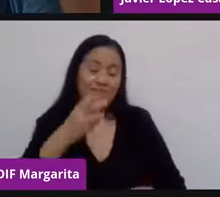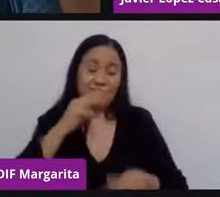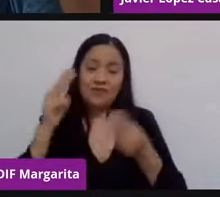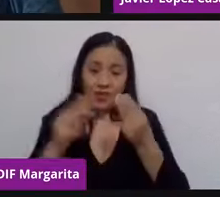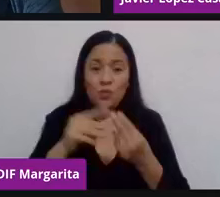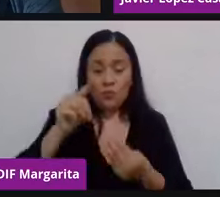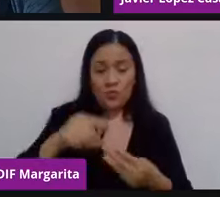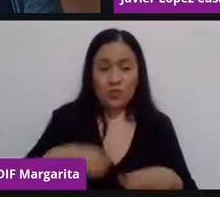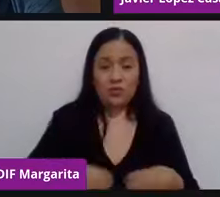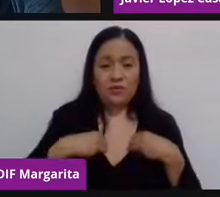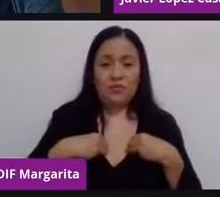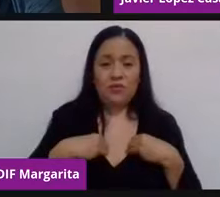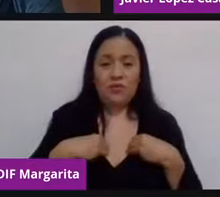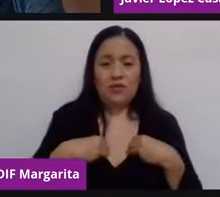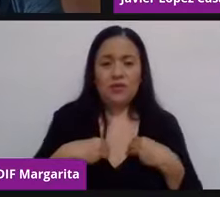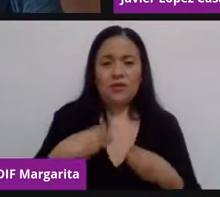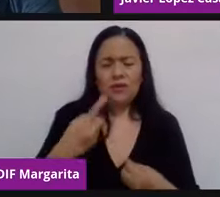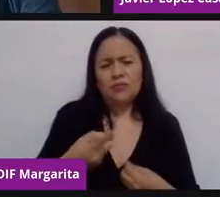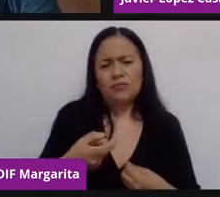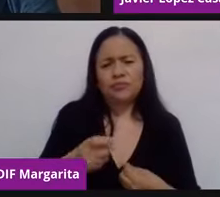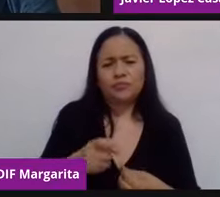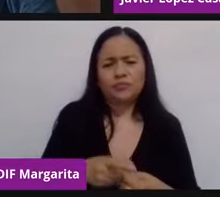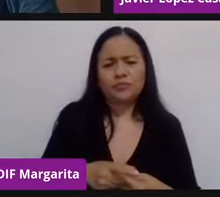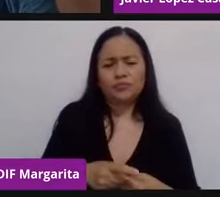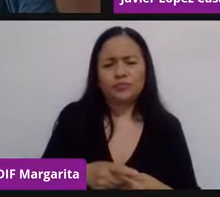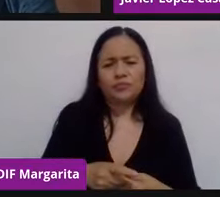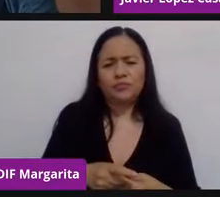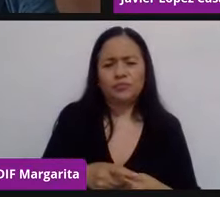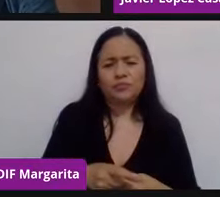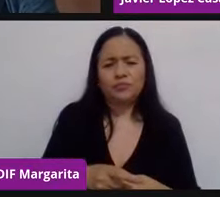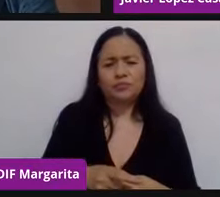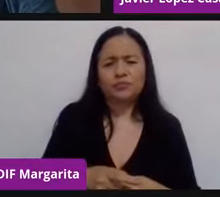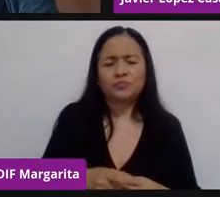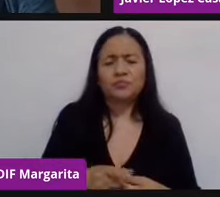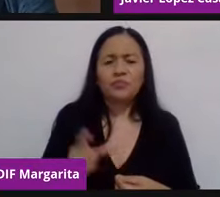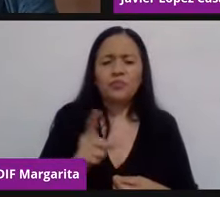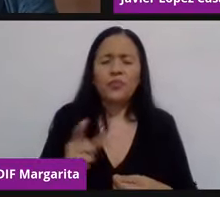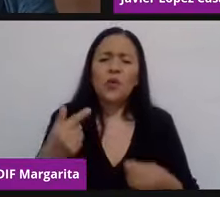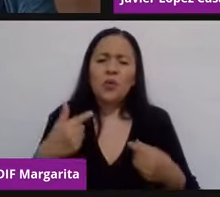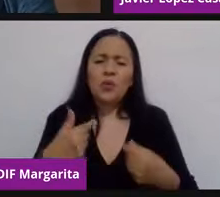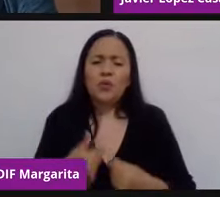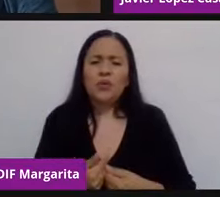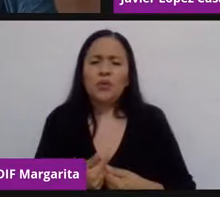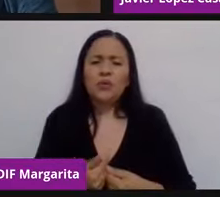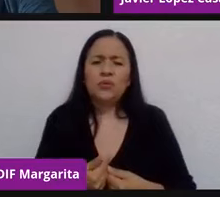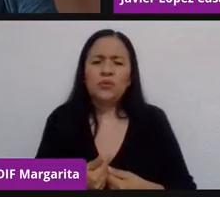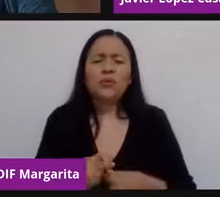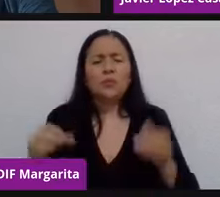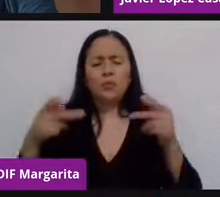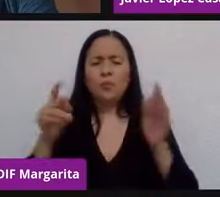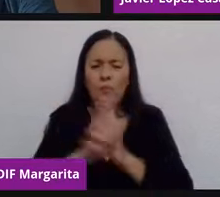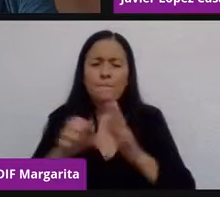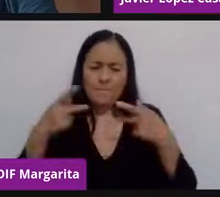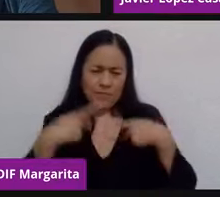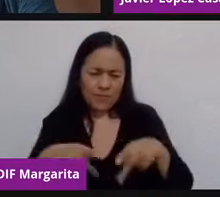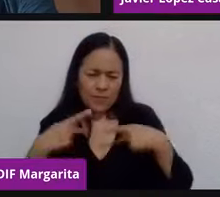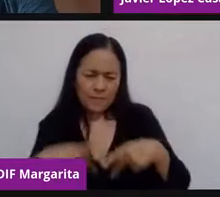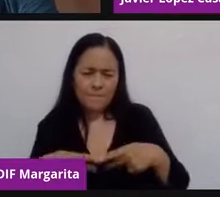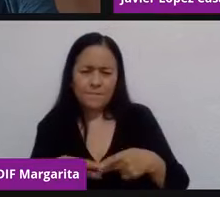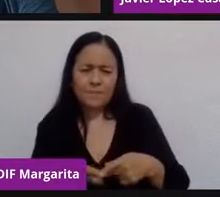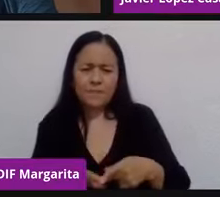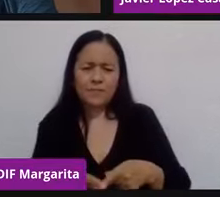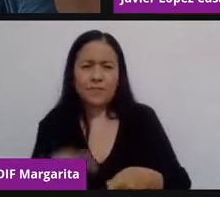vivimos. Y cuando uno pone atención en diferentes indicadores, porque me gusta realmente, soy una persona que me gusta medir, y me gusta